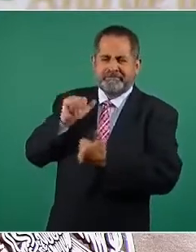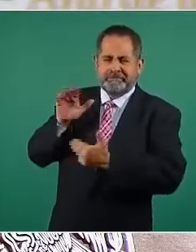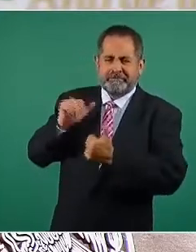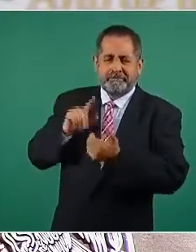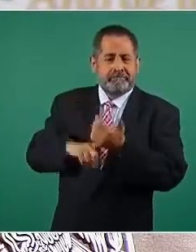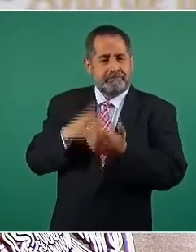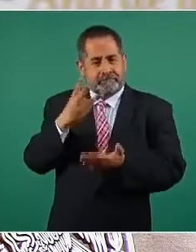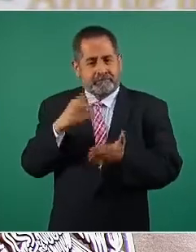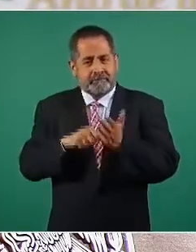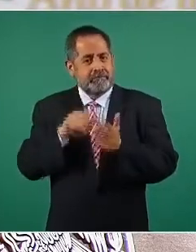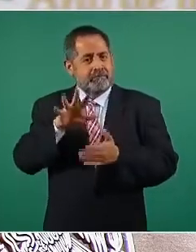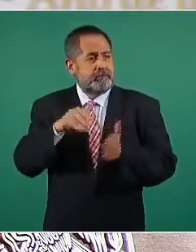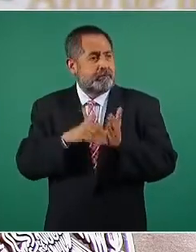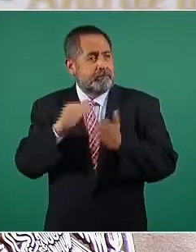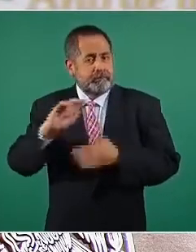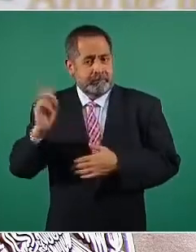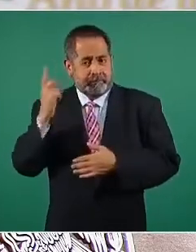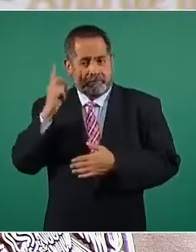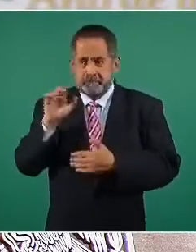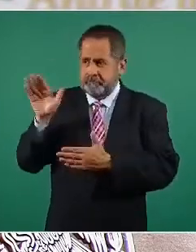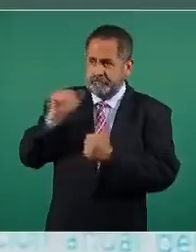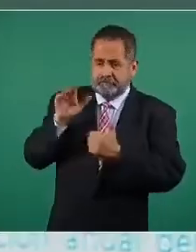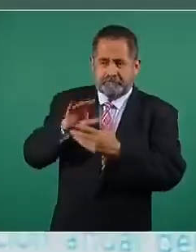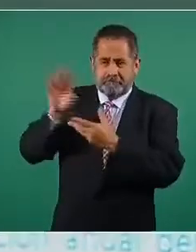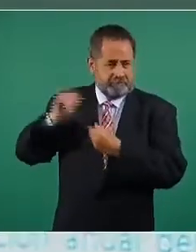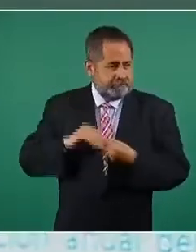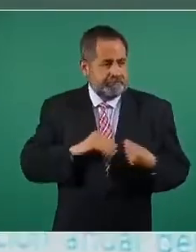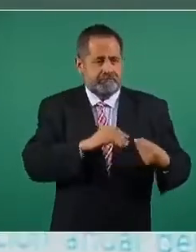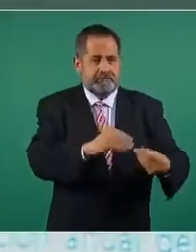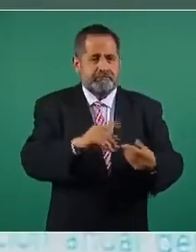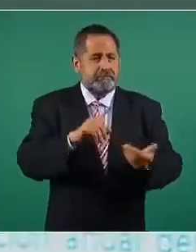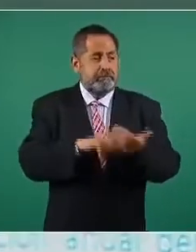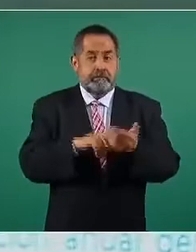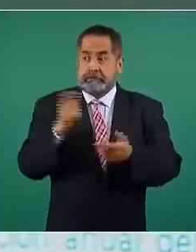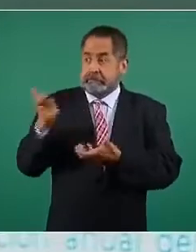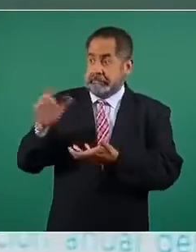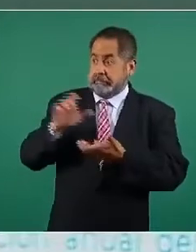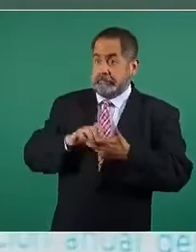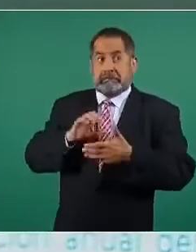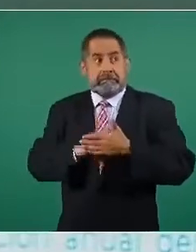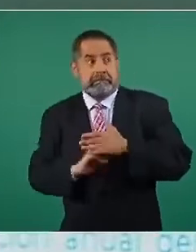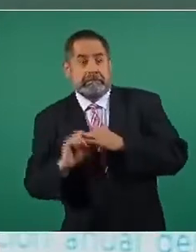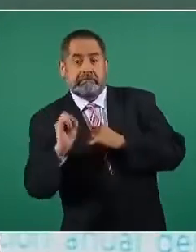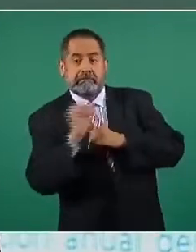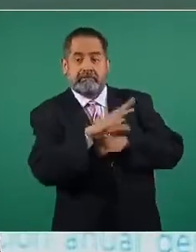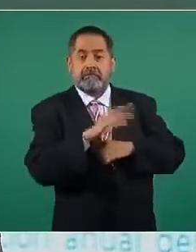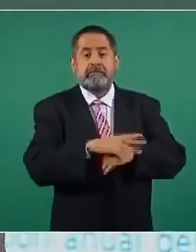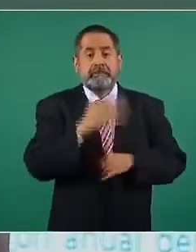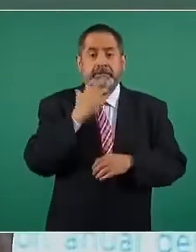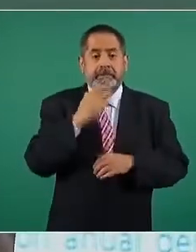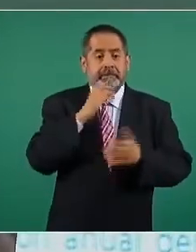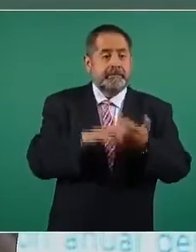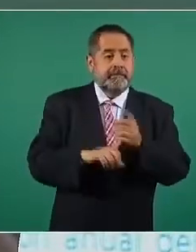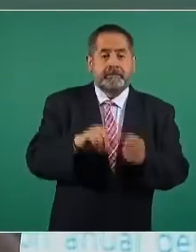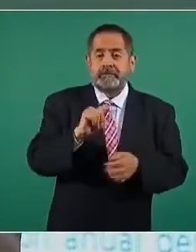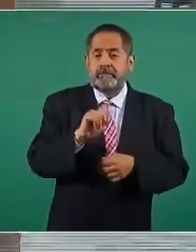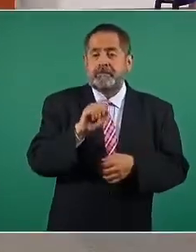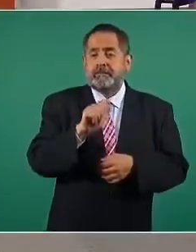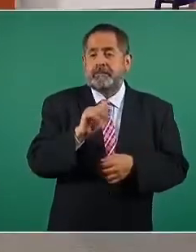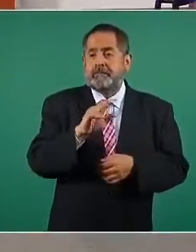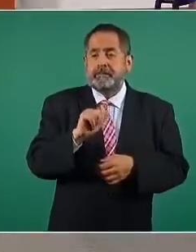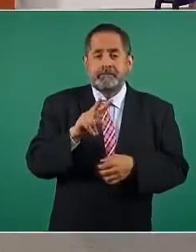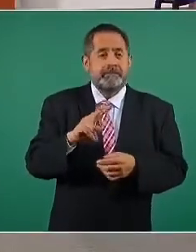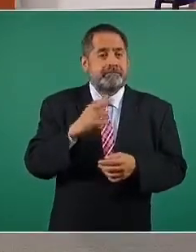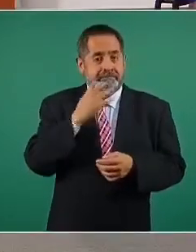.5 millones de dólares a Mbac Leumi en Tel Aviv, Israel de NCO Group Technologies, también mencionada